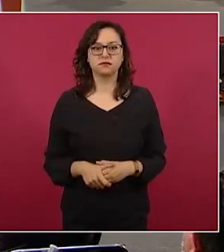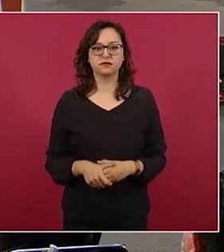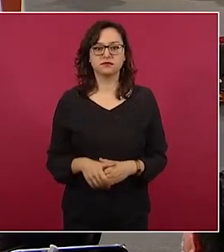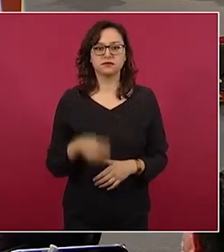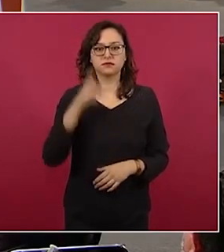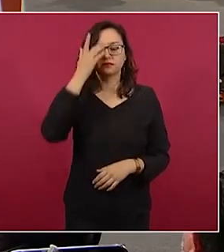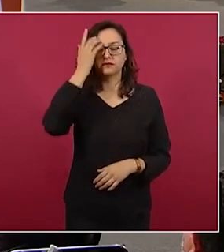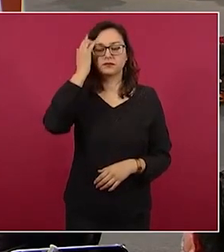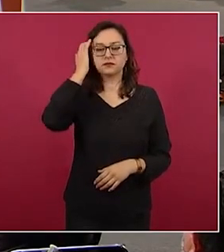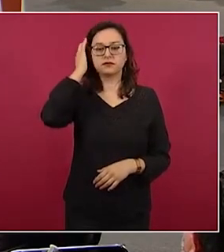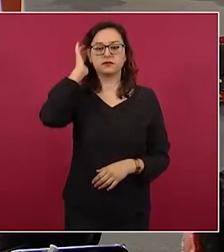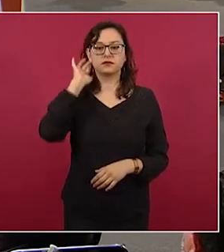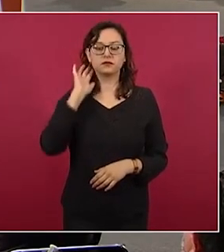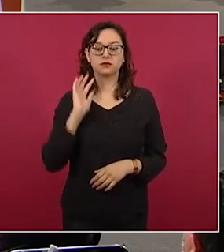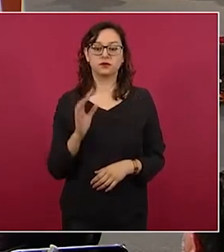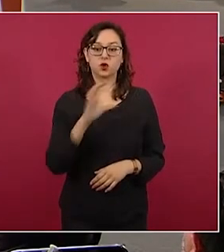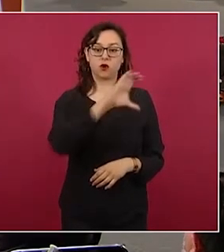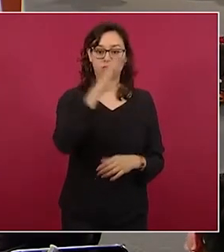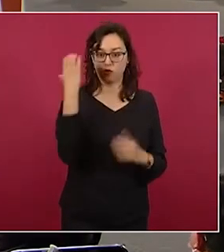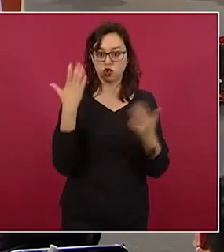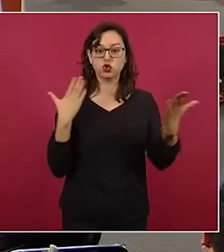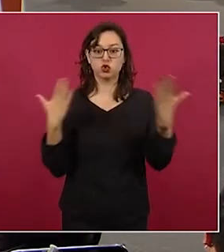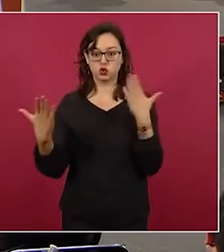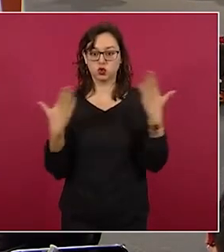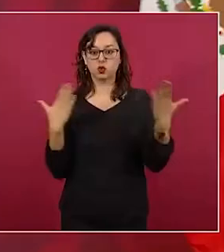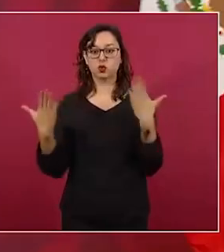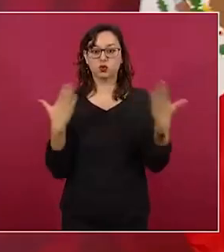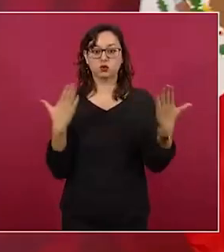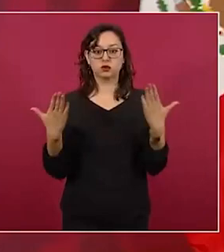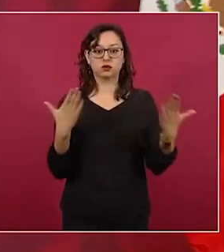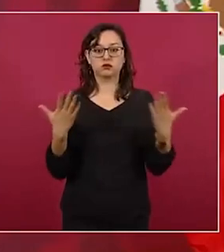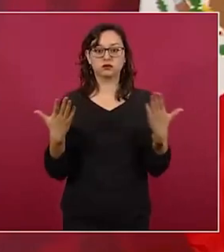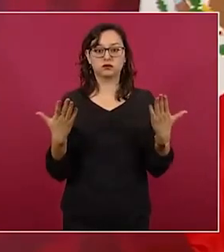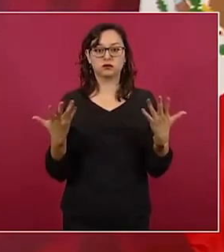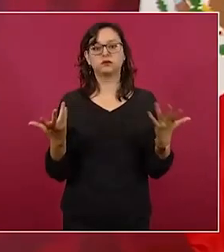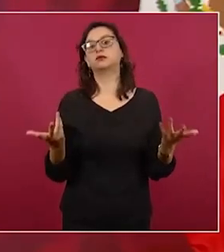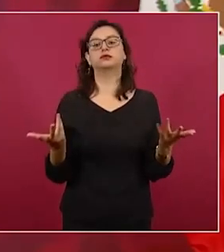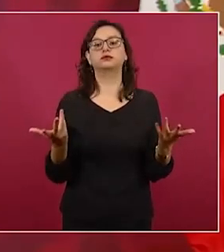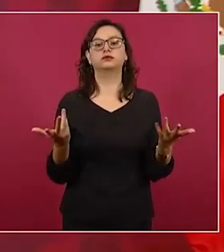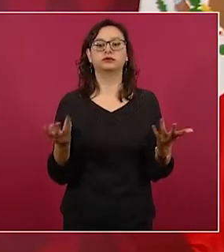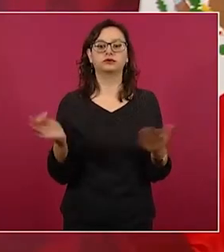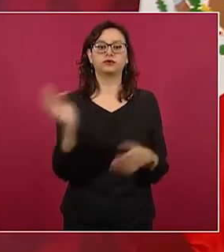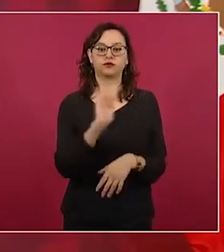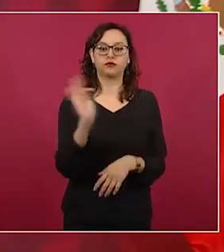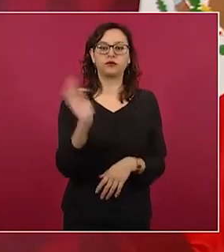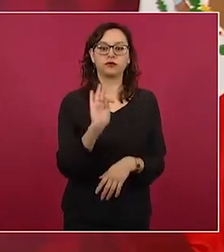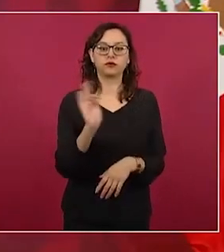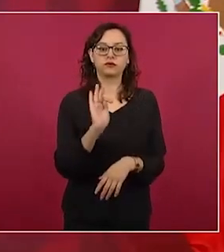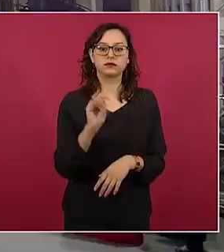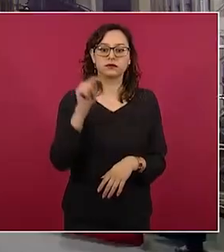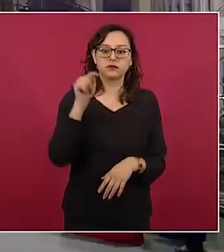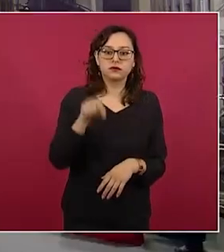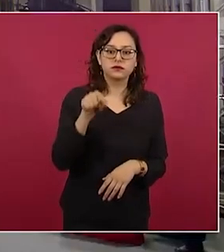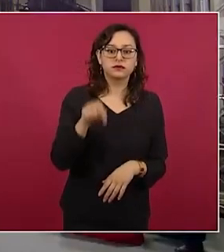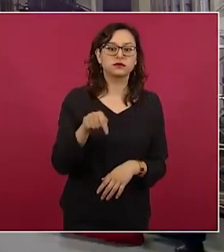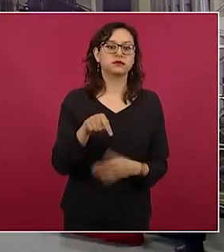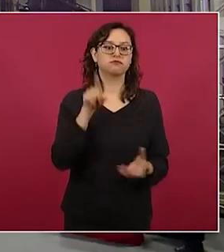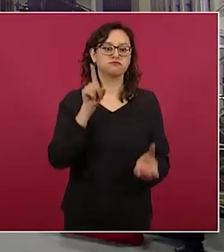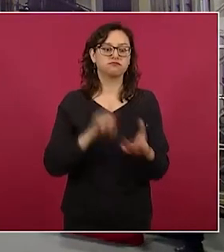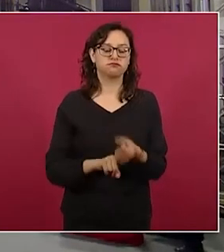Pues si vemos la foto, incluso vamos a encontrar que ahí hay